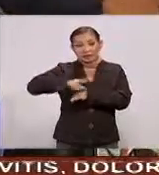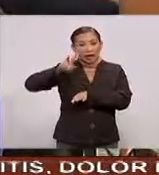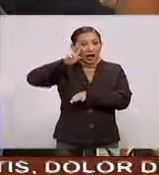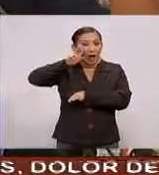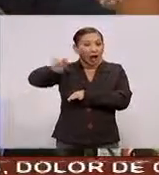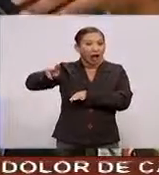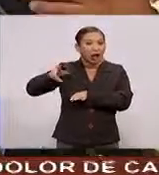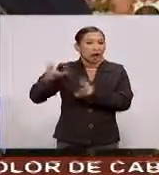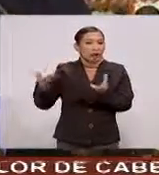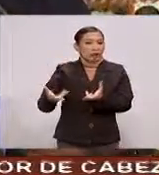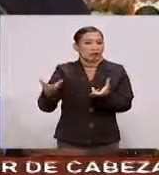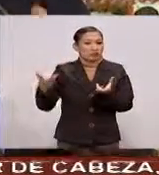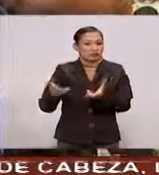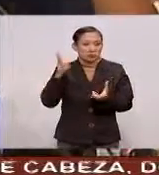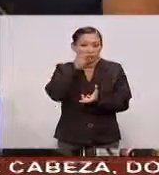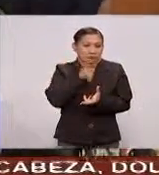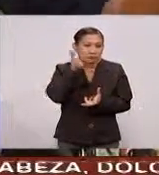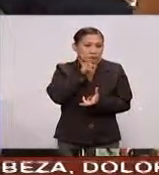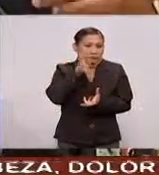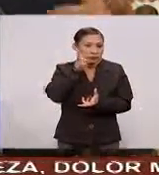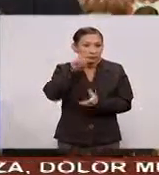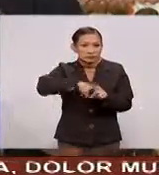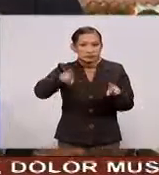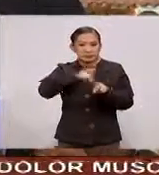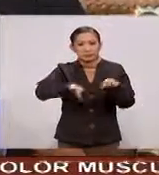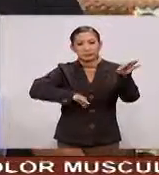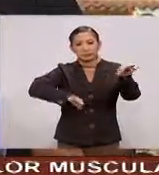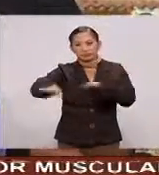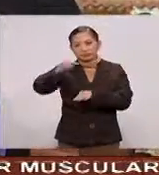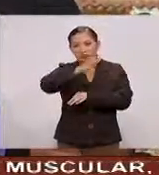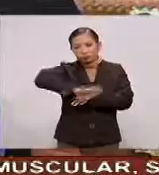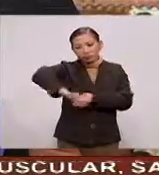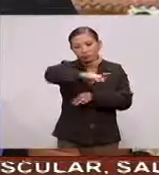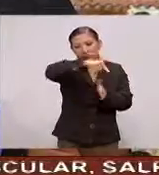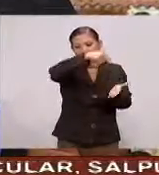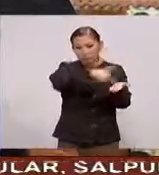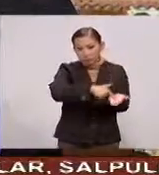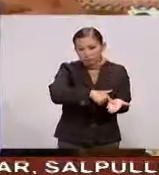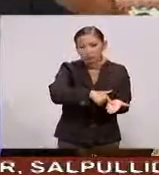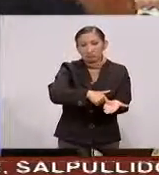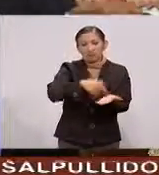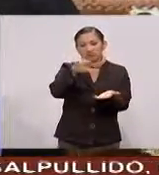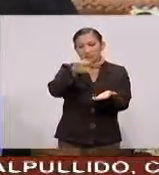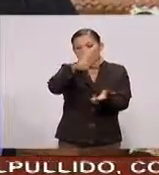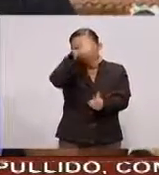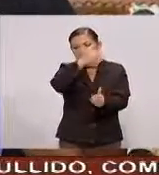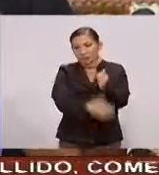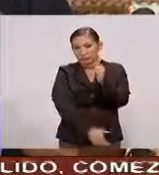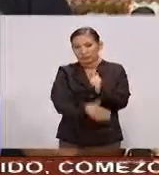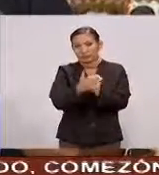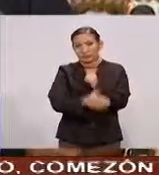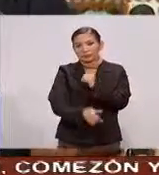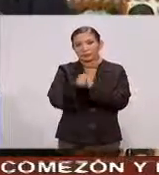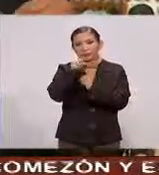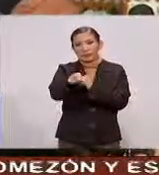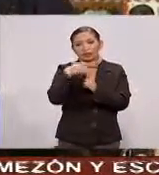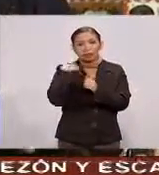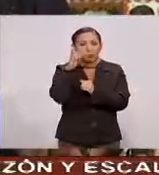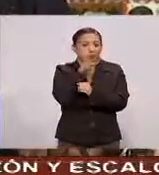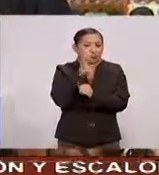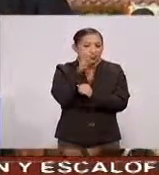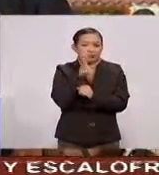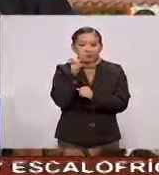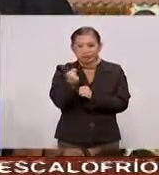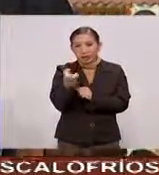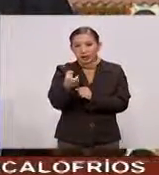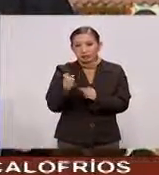haciendo Los peritos Están haciendo Varios trabajos En campo Están casi Por finalizar El peritaje Y